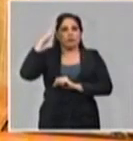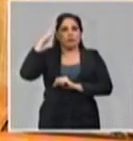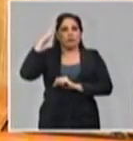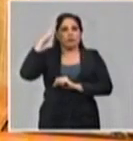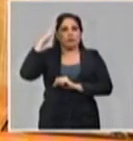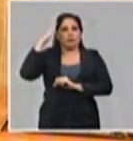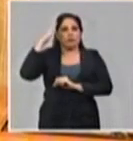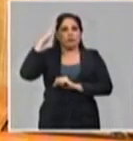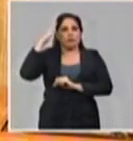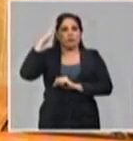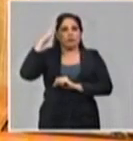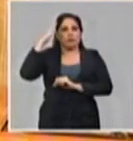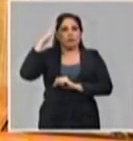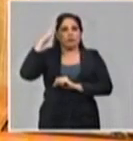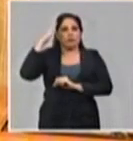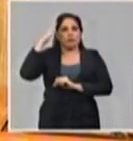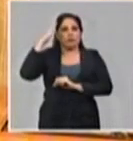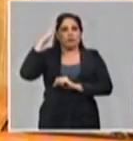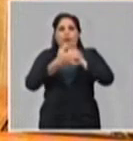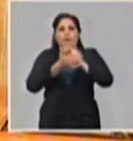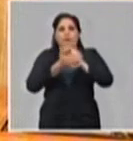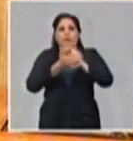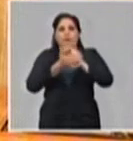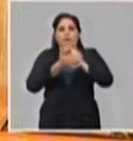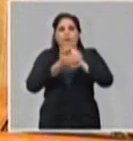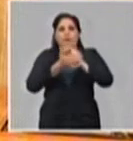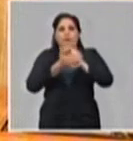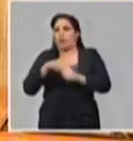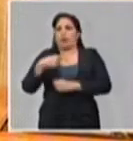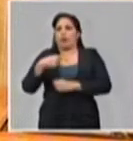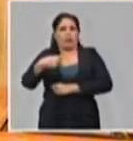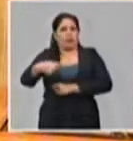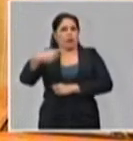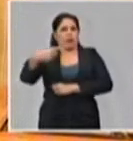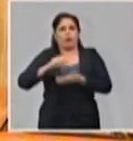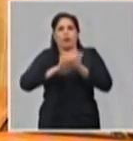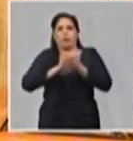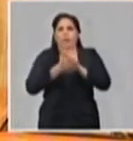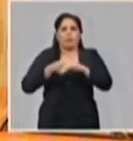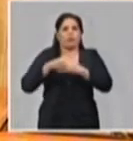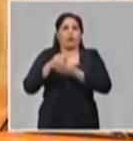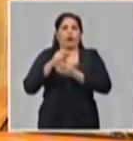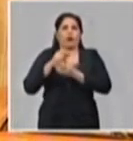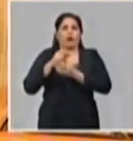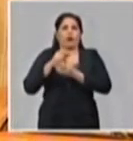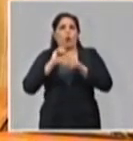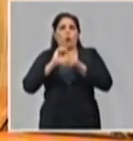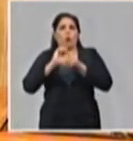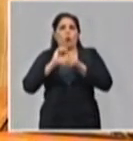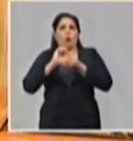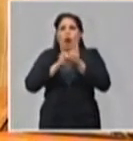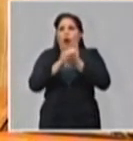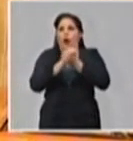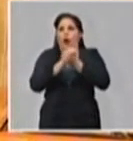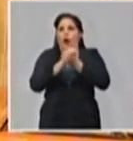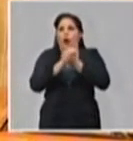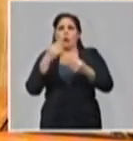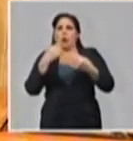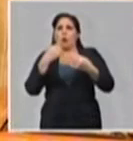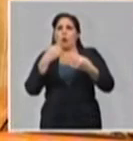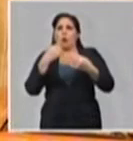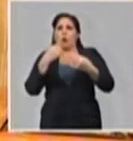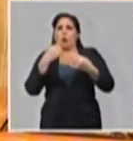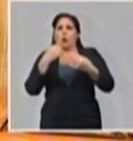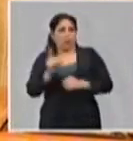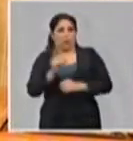presentando hagan de lavarse las manos frecuentemente usando agua y gallego, pero no es lavarse las manos como